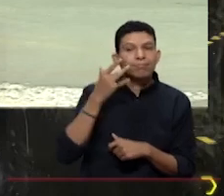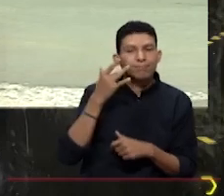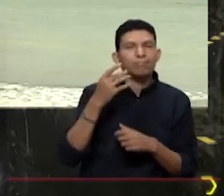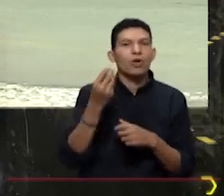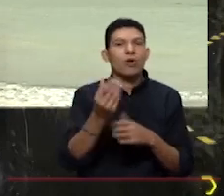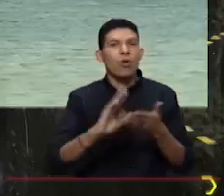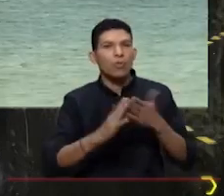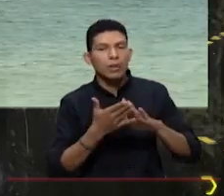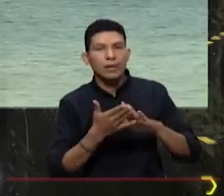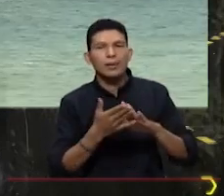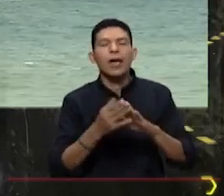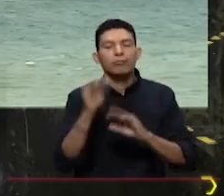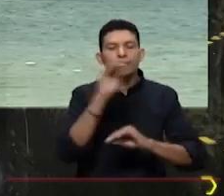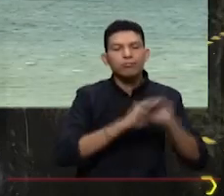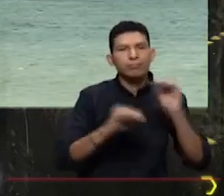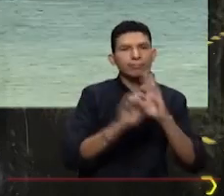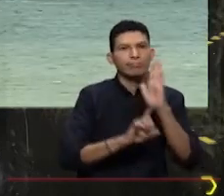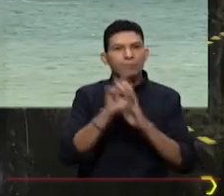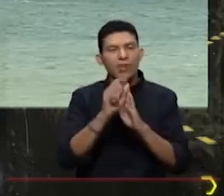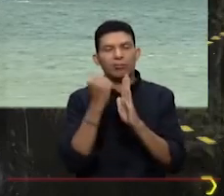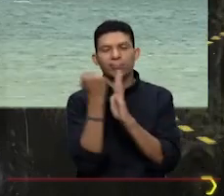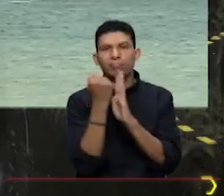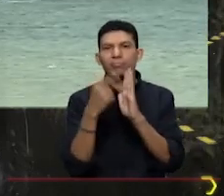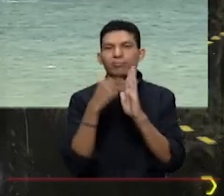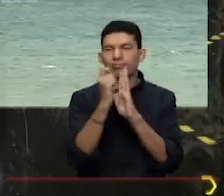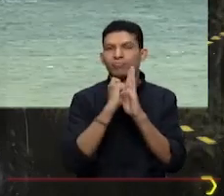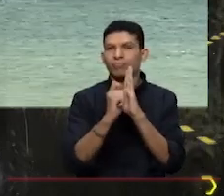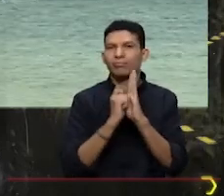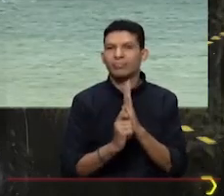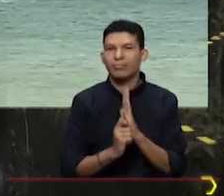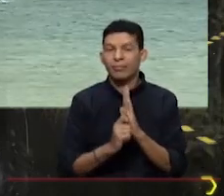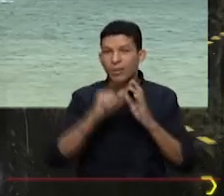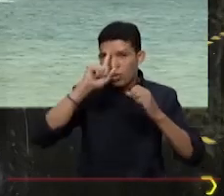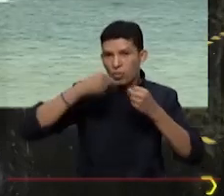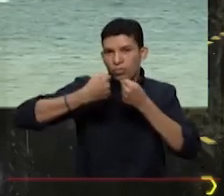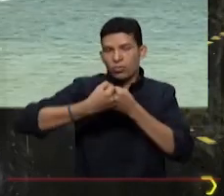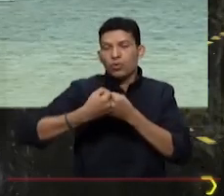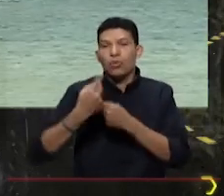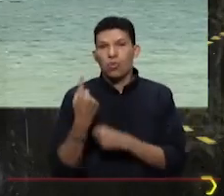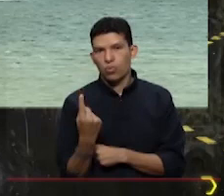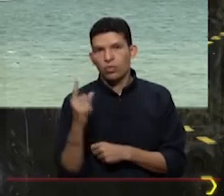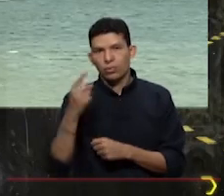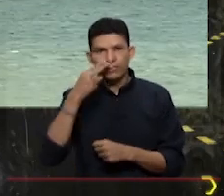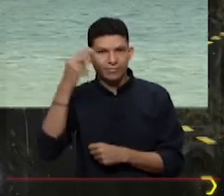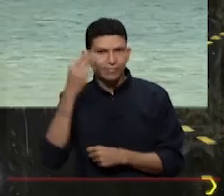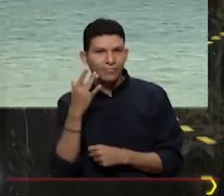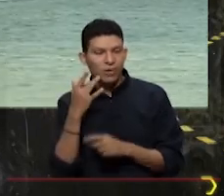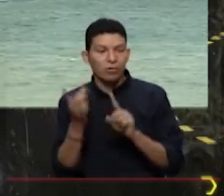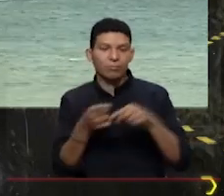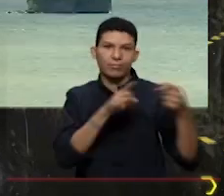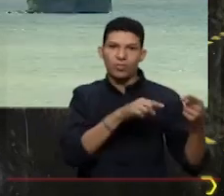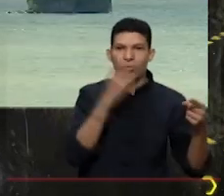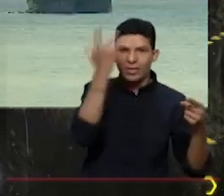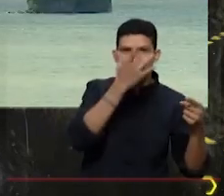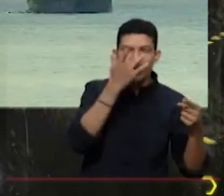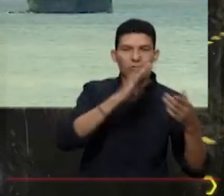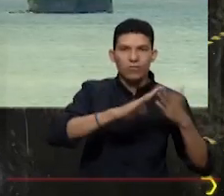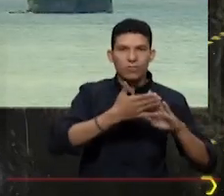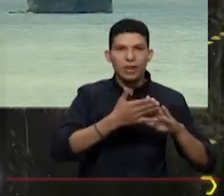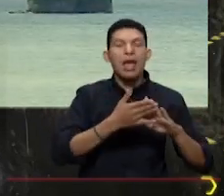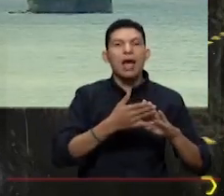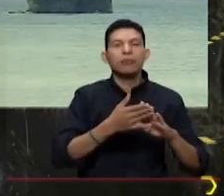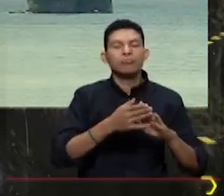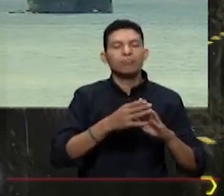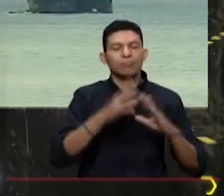formulación y en el desarrollo del documento. Se hicieron dos convenios, uno con comunidades indígenas, uno con comunidades negras, con unos